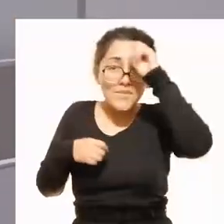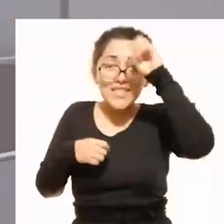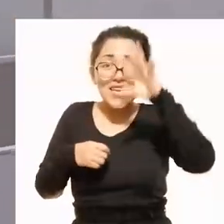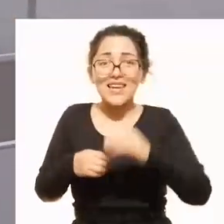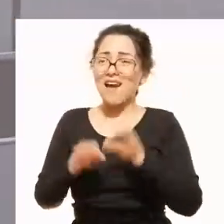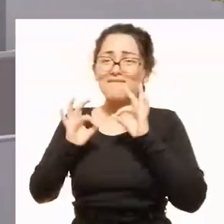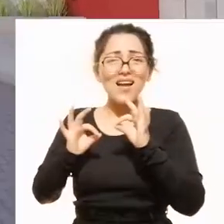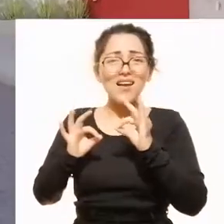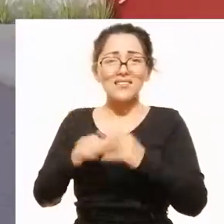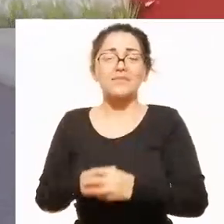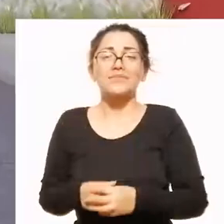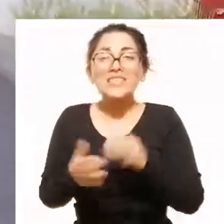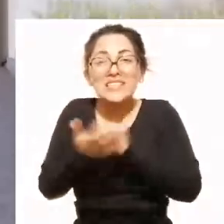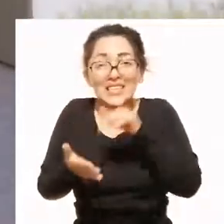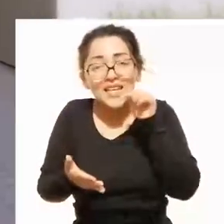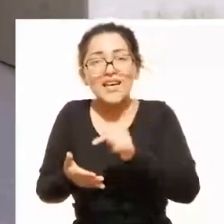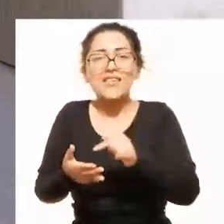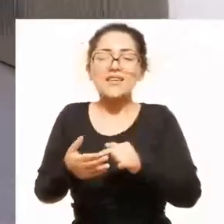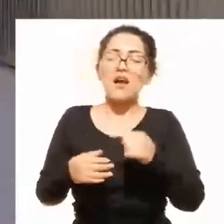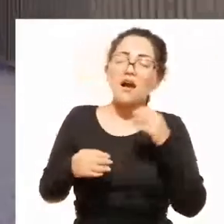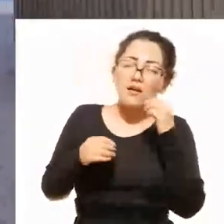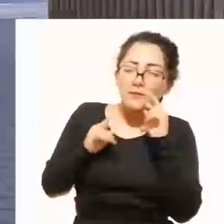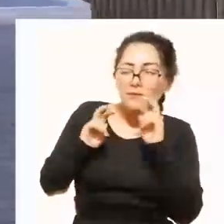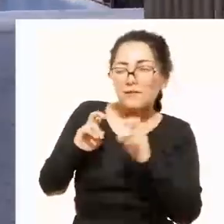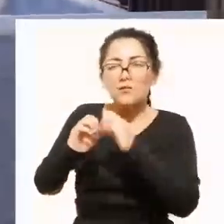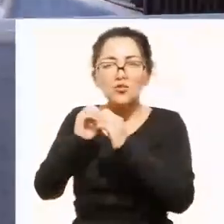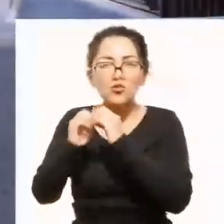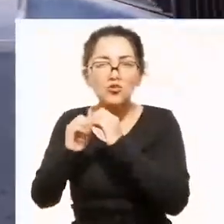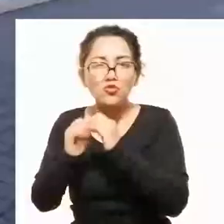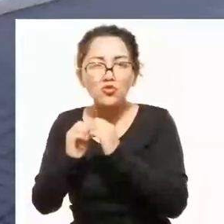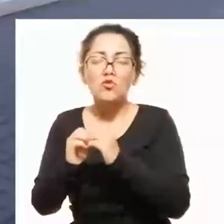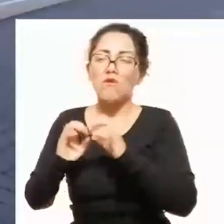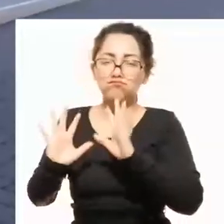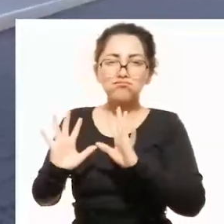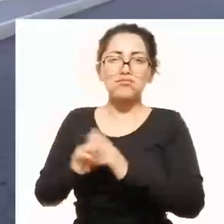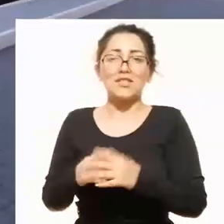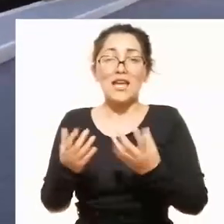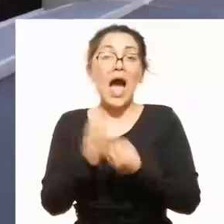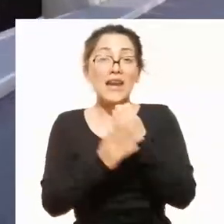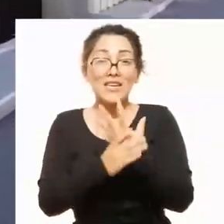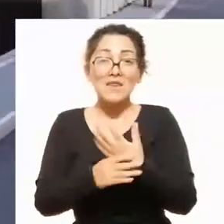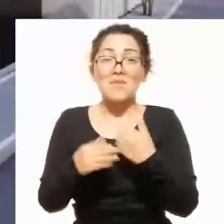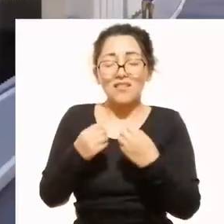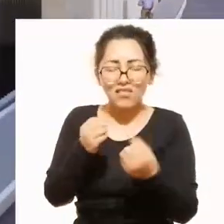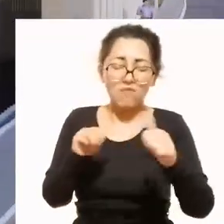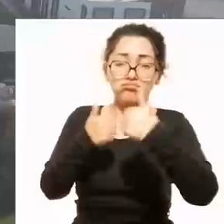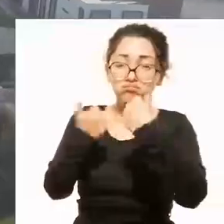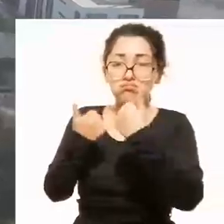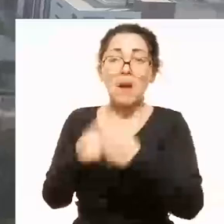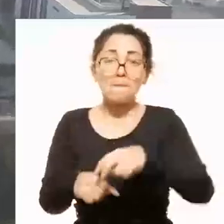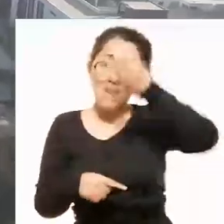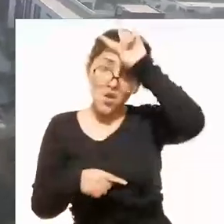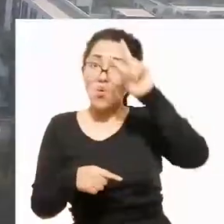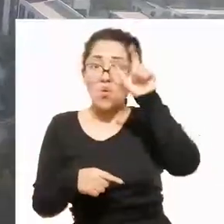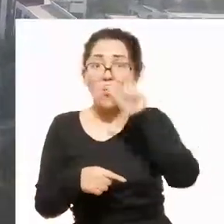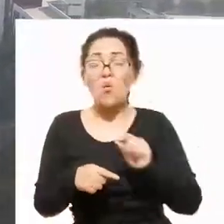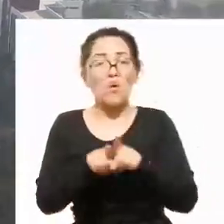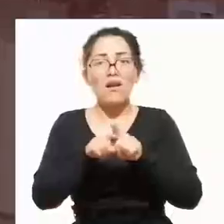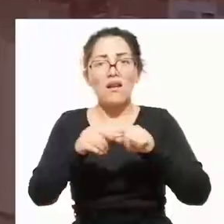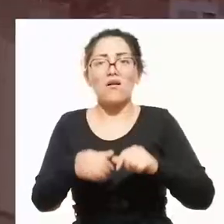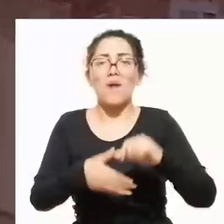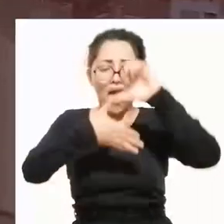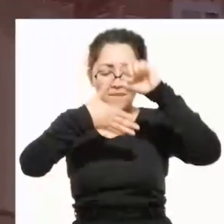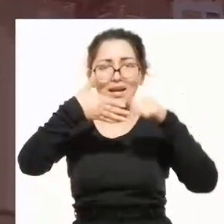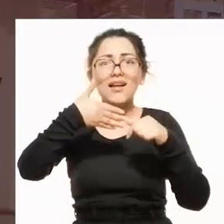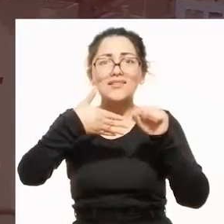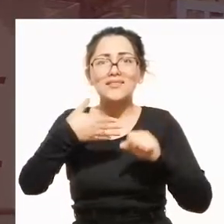minería sostenible. Donde se exploran soluciones transformadoras a los grandes desafíos que enfrenta Arequipa, Perú y América Latina.